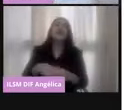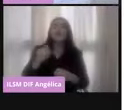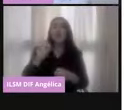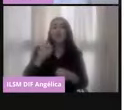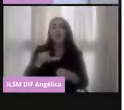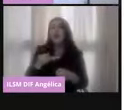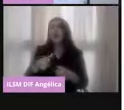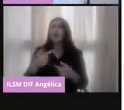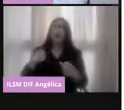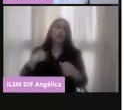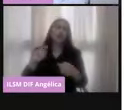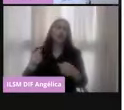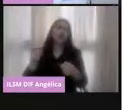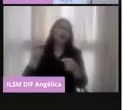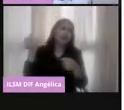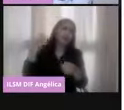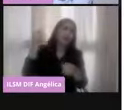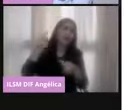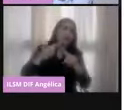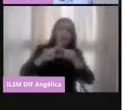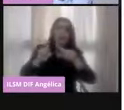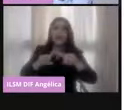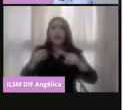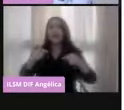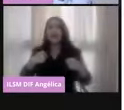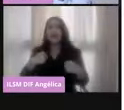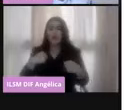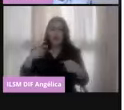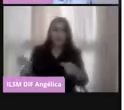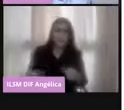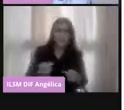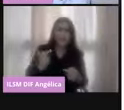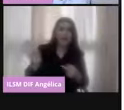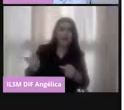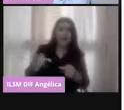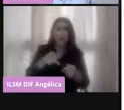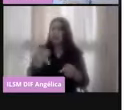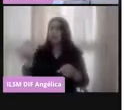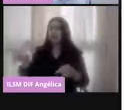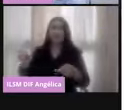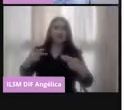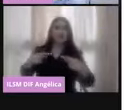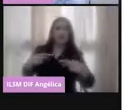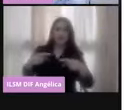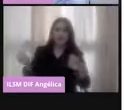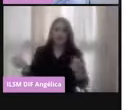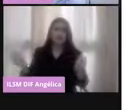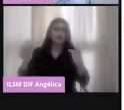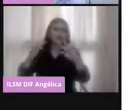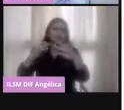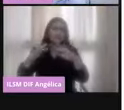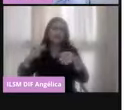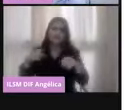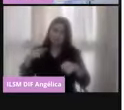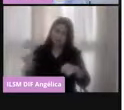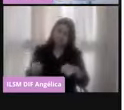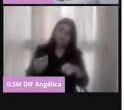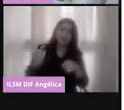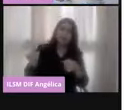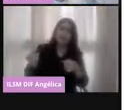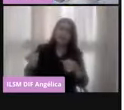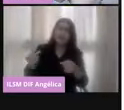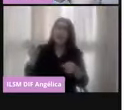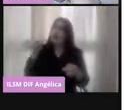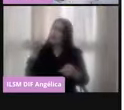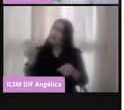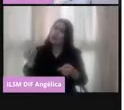distintos foros, le pregunto a la ciudadanía o a quienes asisten, ¿para qué